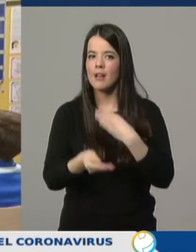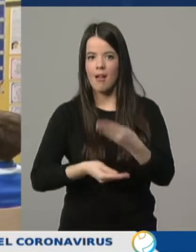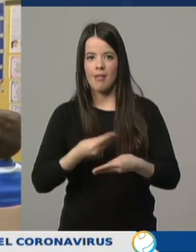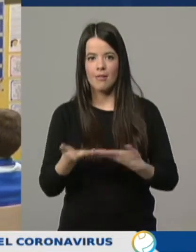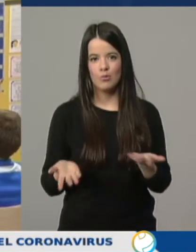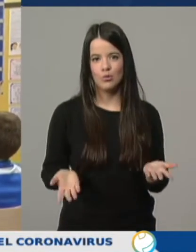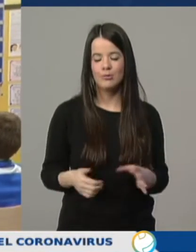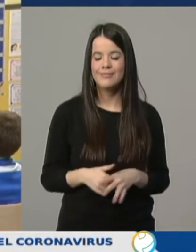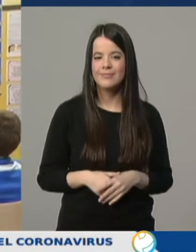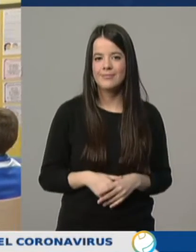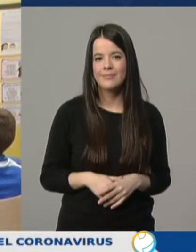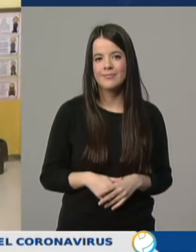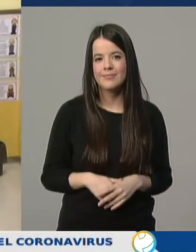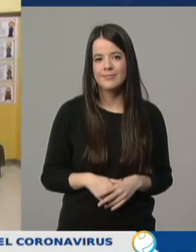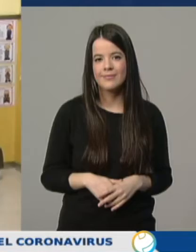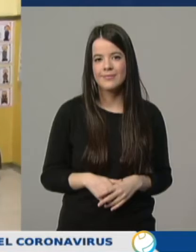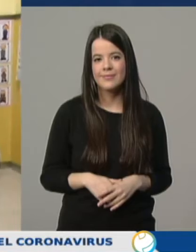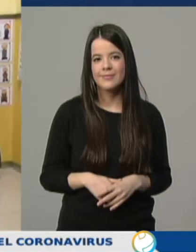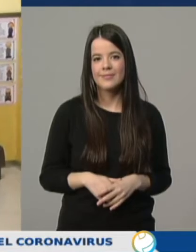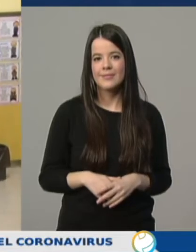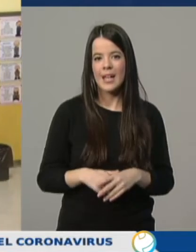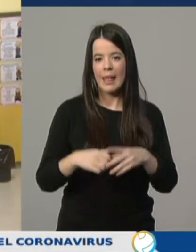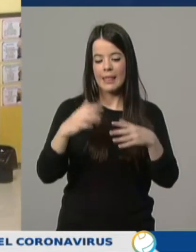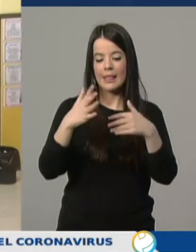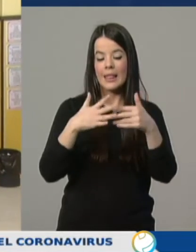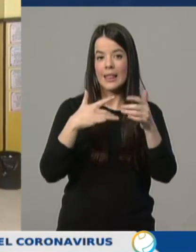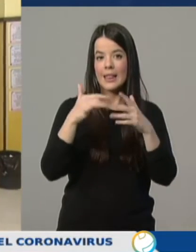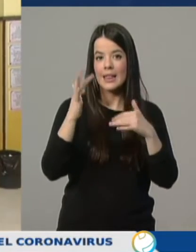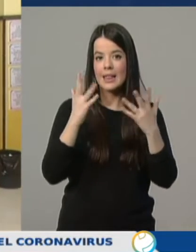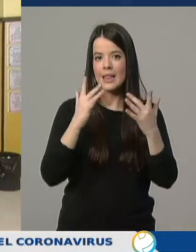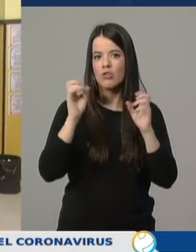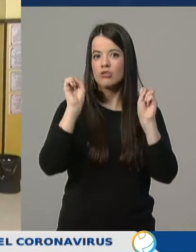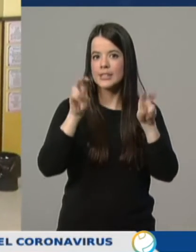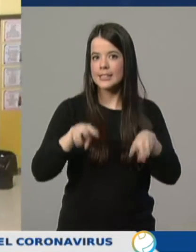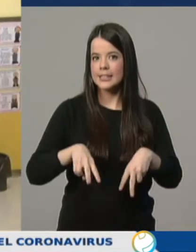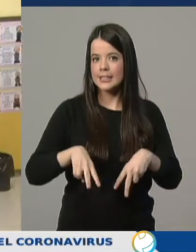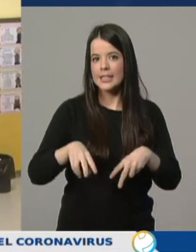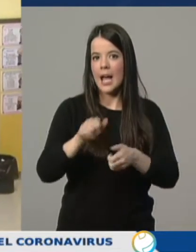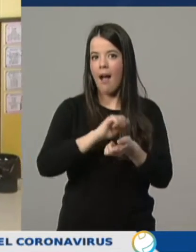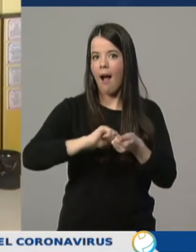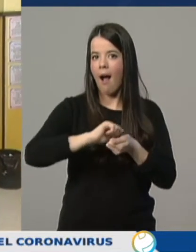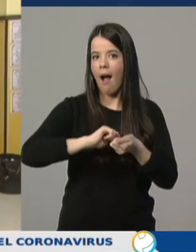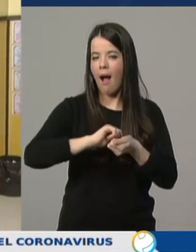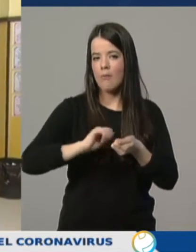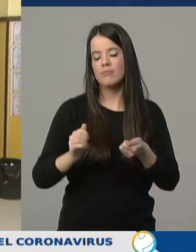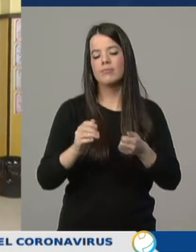Lo siguiente. Miren los dedos, que está esto sin jabón. Perfecto, ya voy yo.